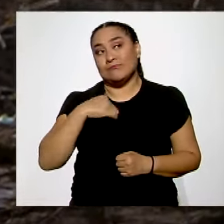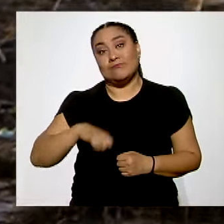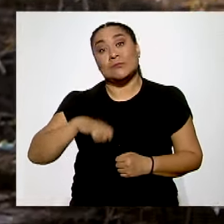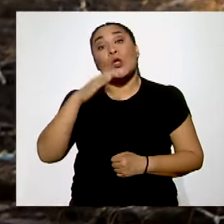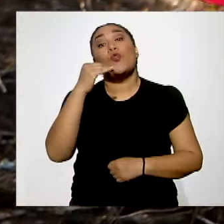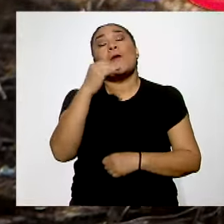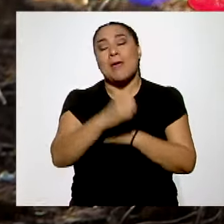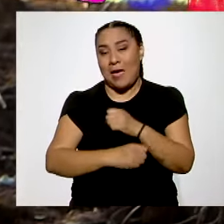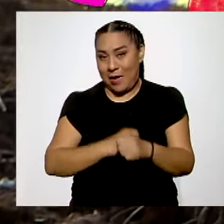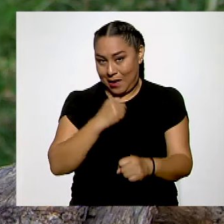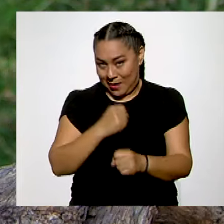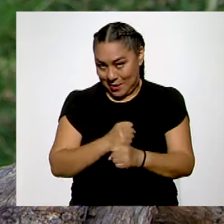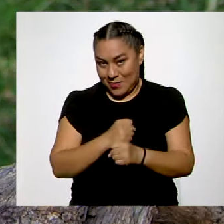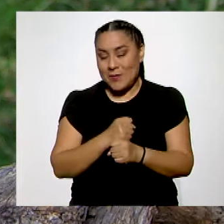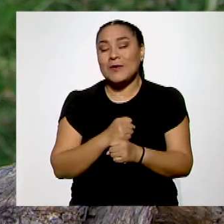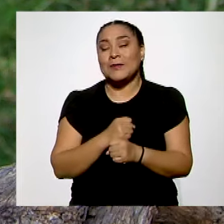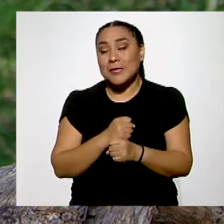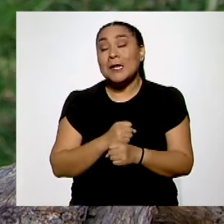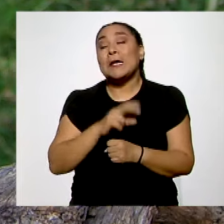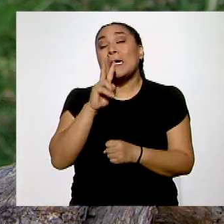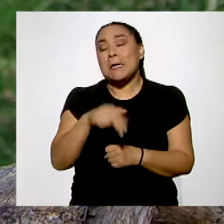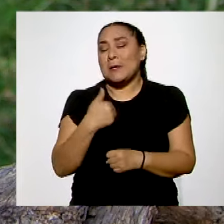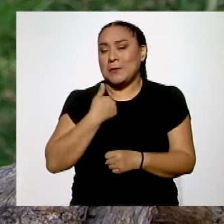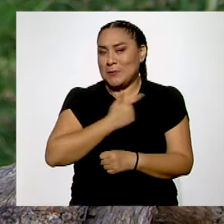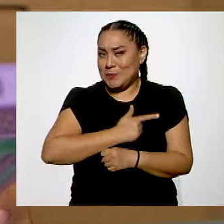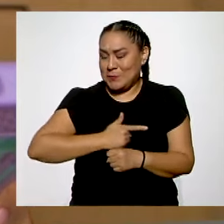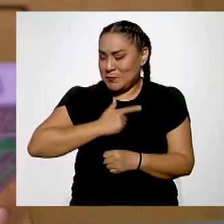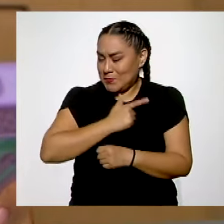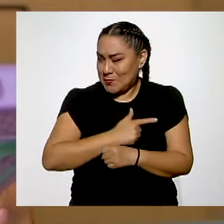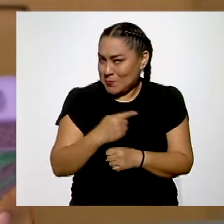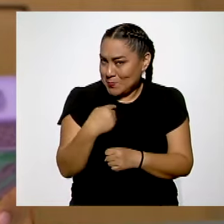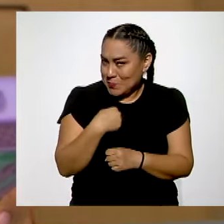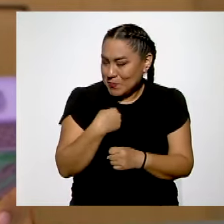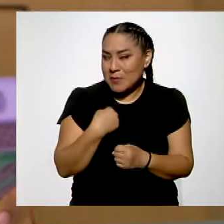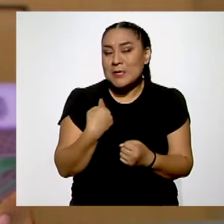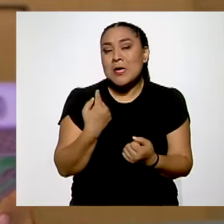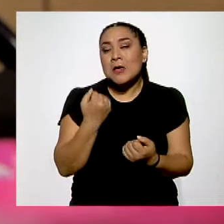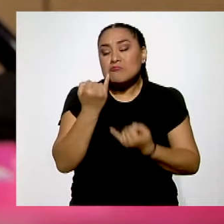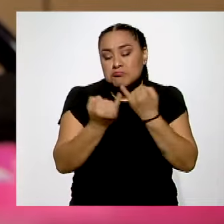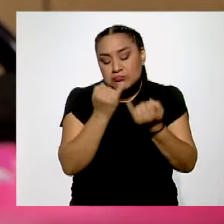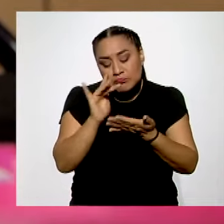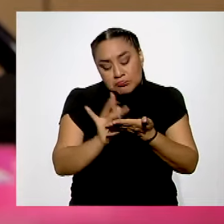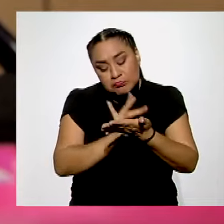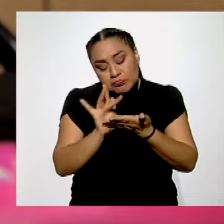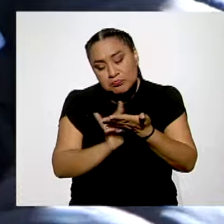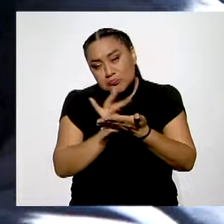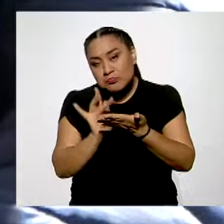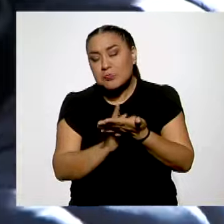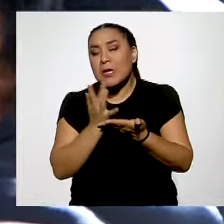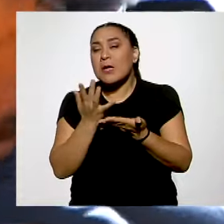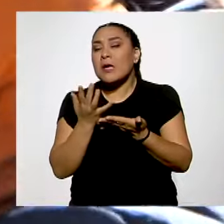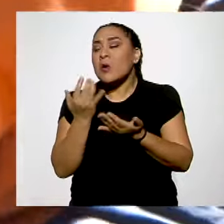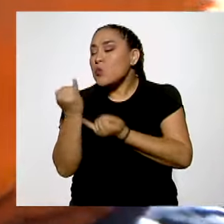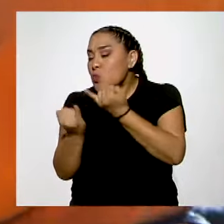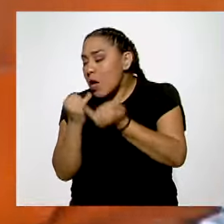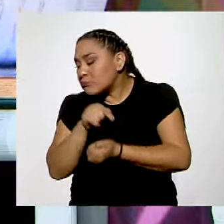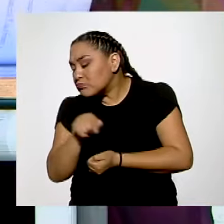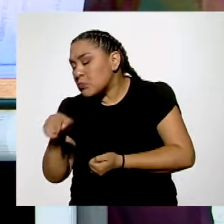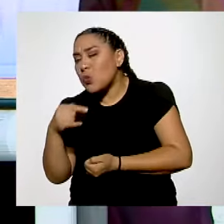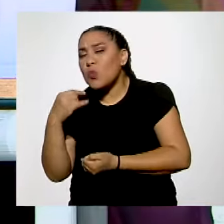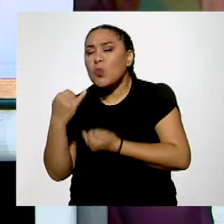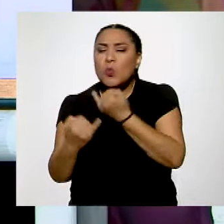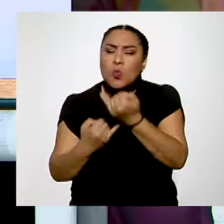nueve años. A mí me gusta jugar con mi tablet y jugar con mis juguetes.